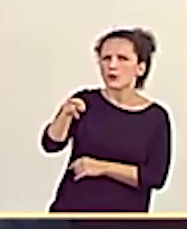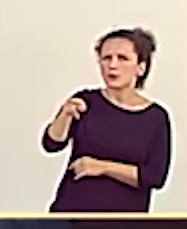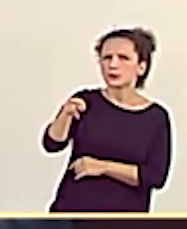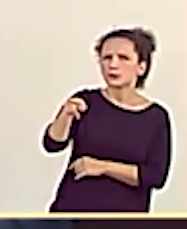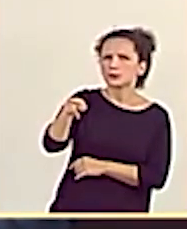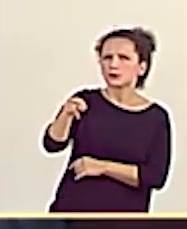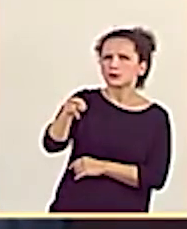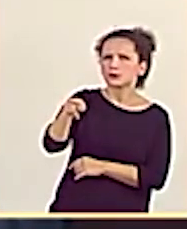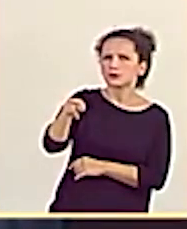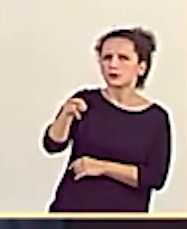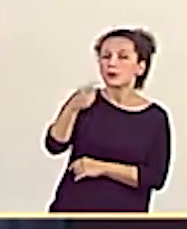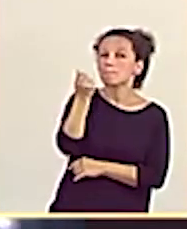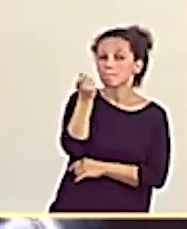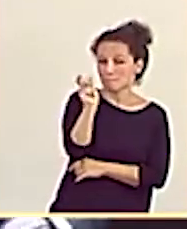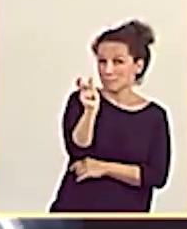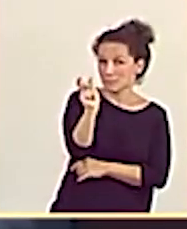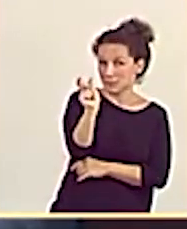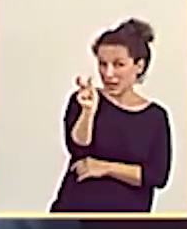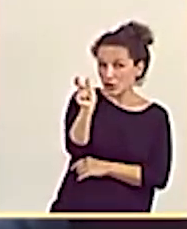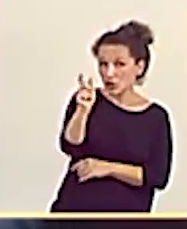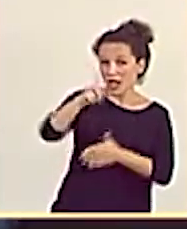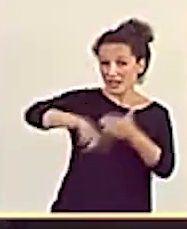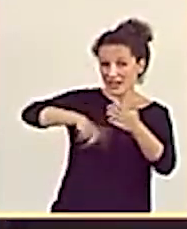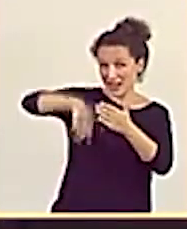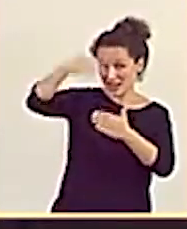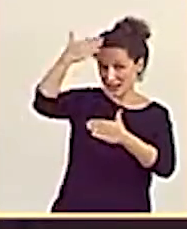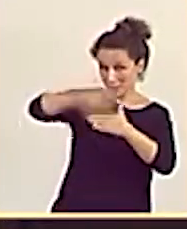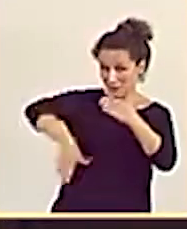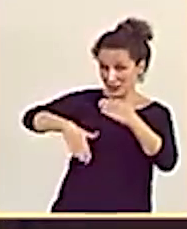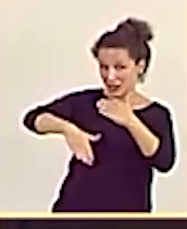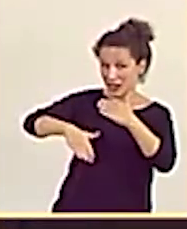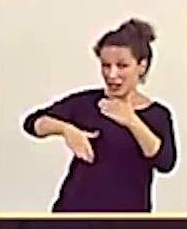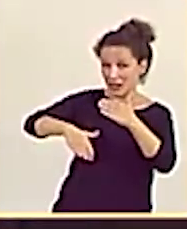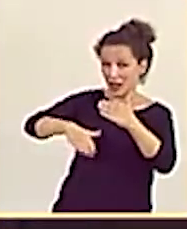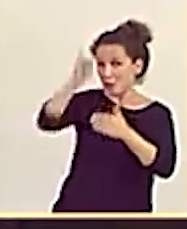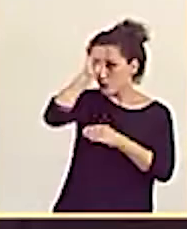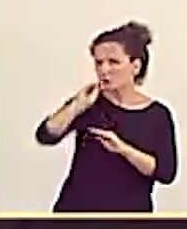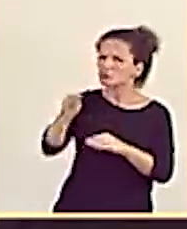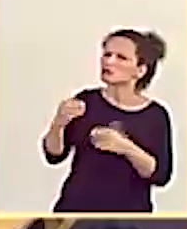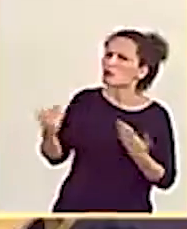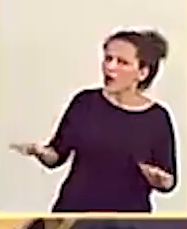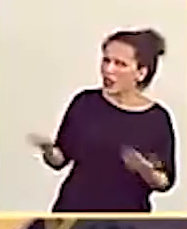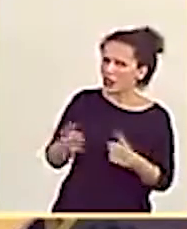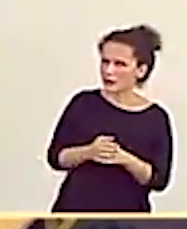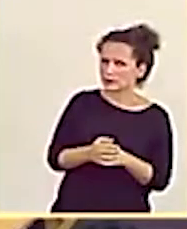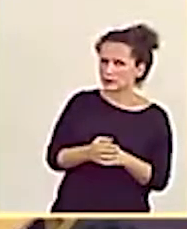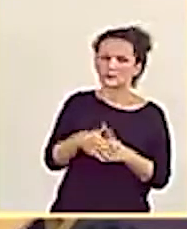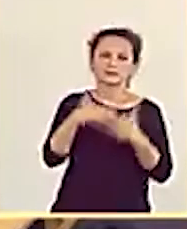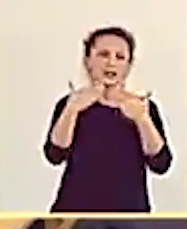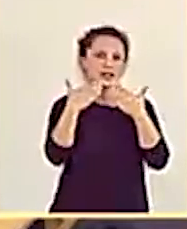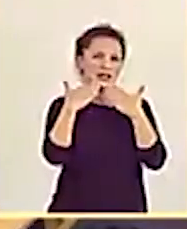que se limite el precio del alquiler de la vivienda? Muchas gracias. Gracias, señoría.